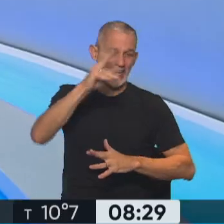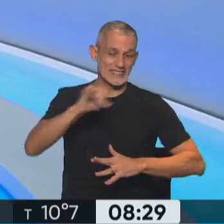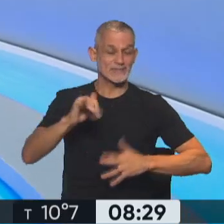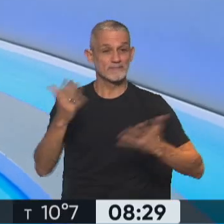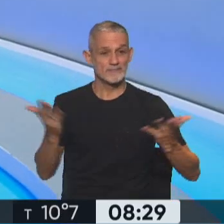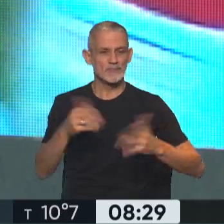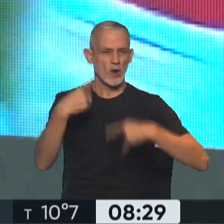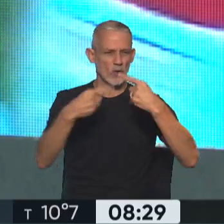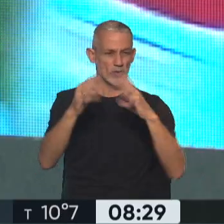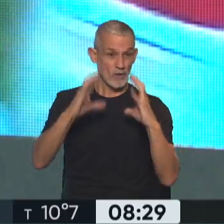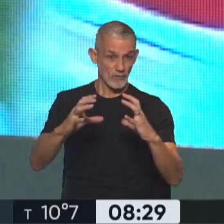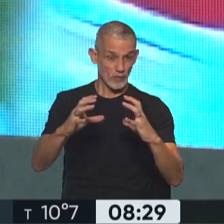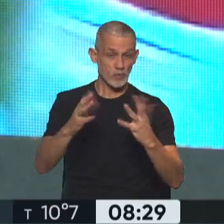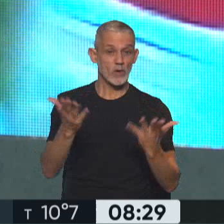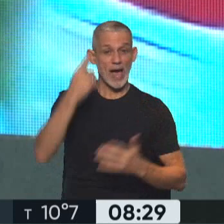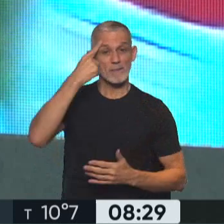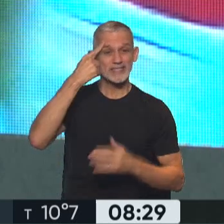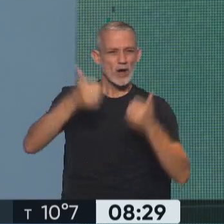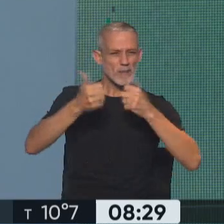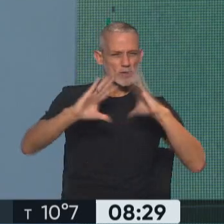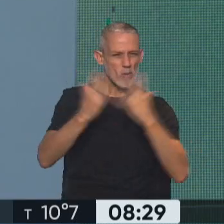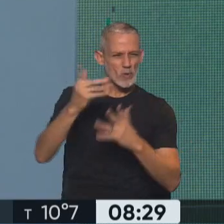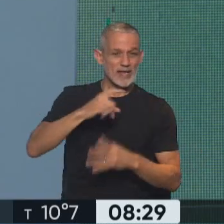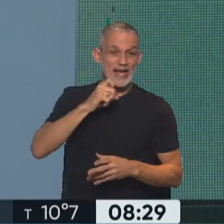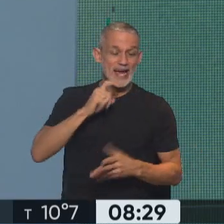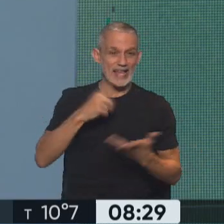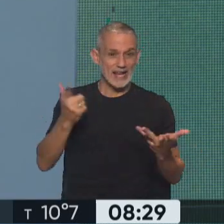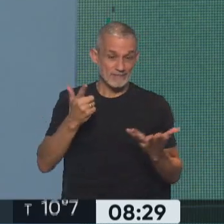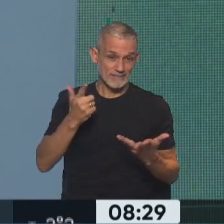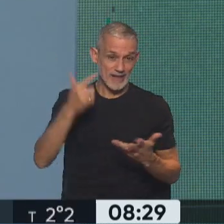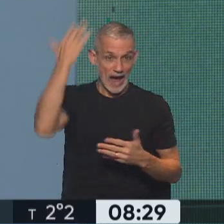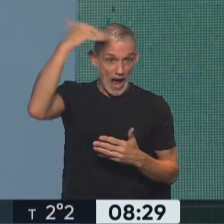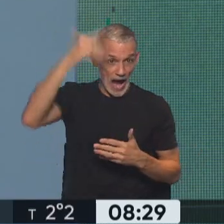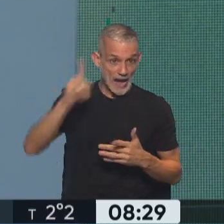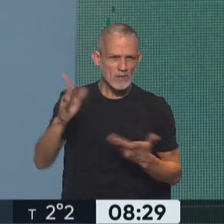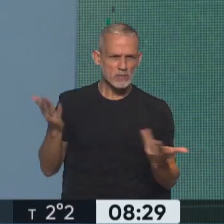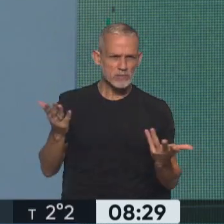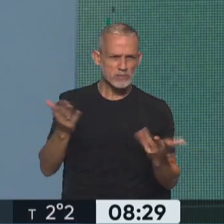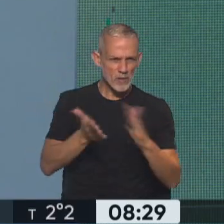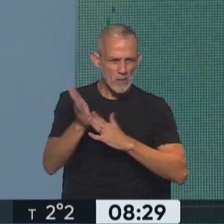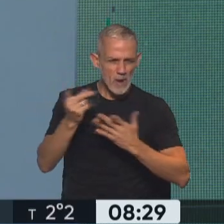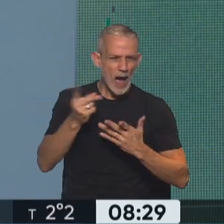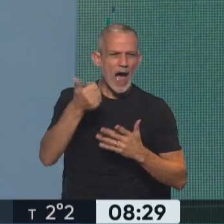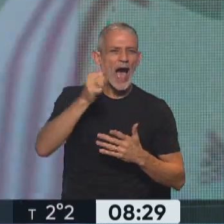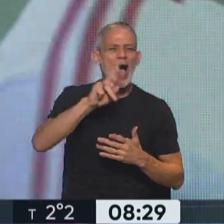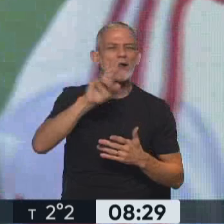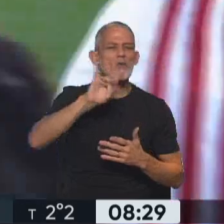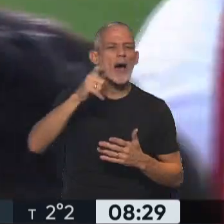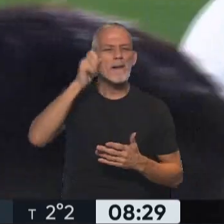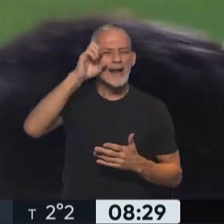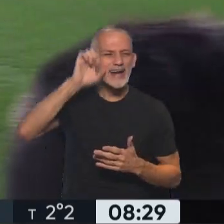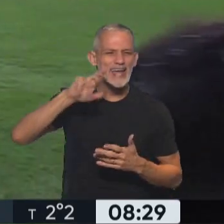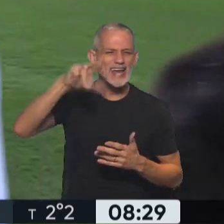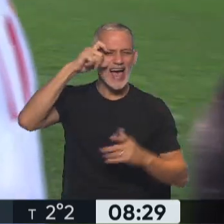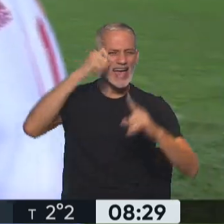duda, bueno, seguimos hablando de fútbol, pero pensando en el Mundial. Bueno, Emiratos Árabes Unidos, señor. Bien. Irá a Robarrena, el Vasco a Robarrena, el